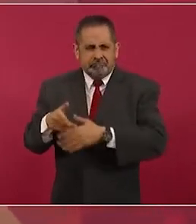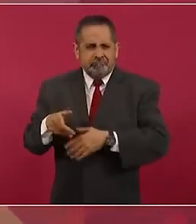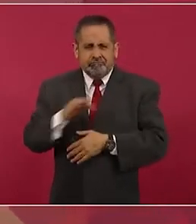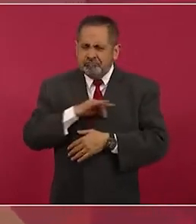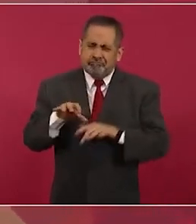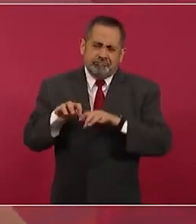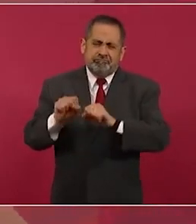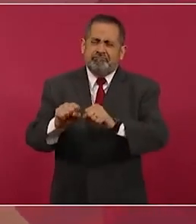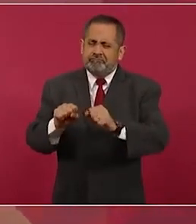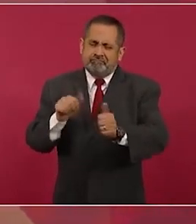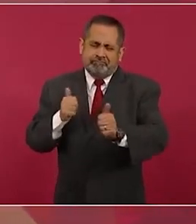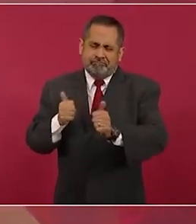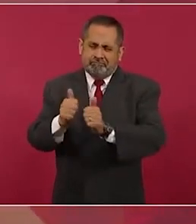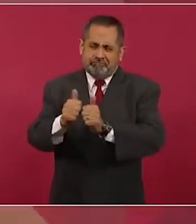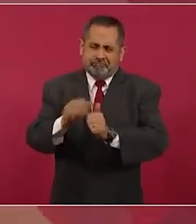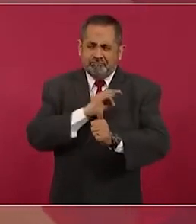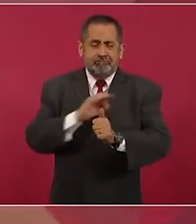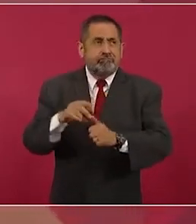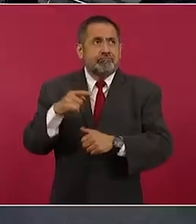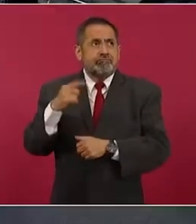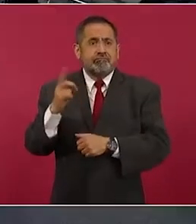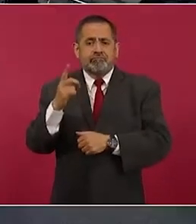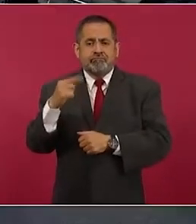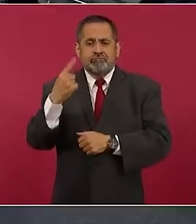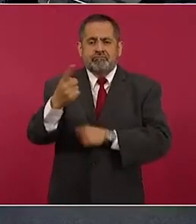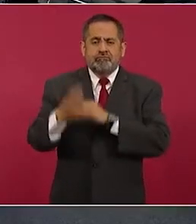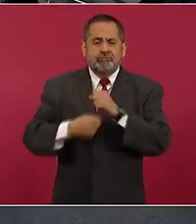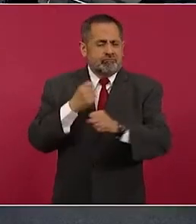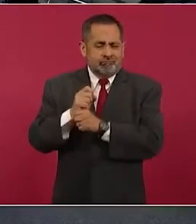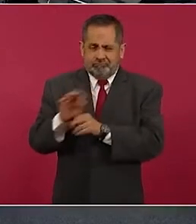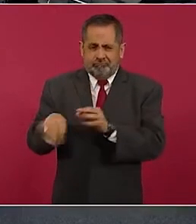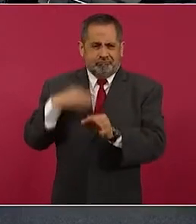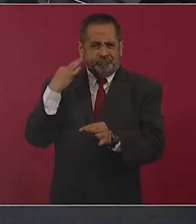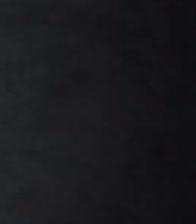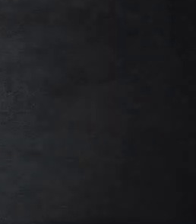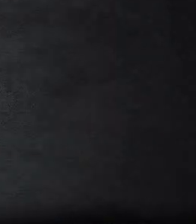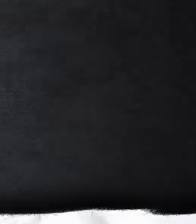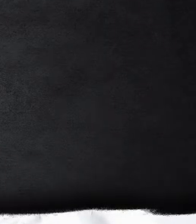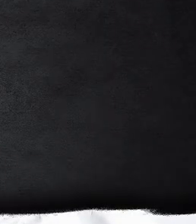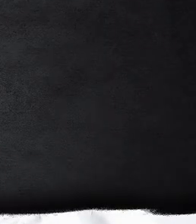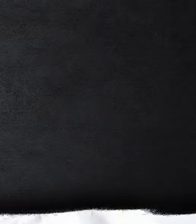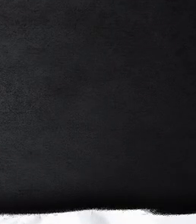para diciembre del año próximo tenemos que terminar.